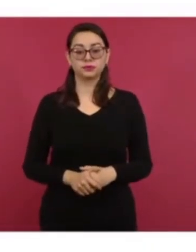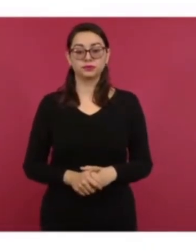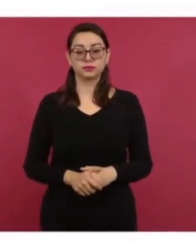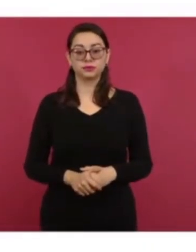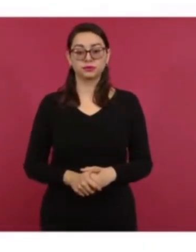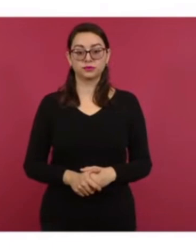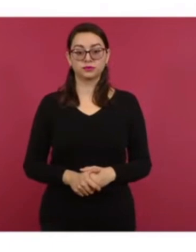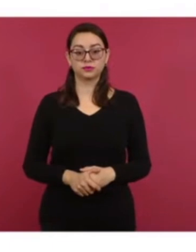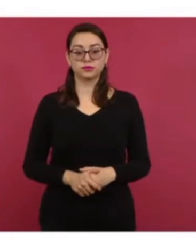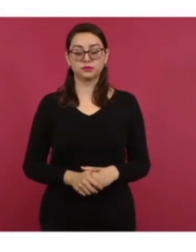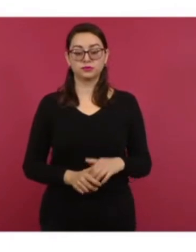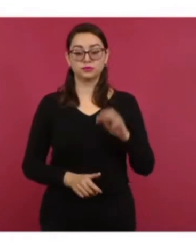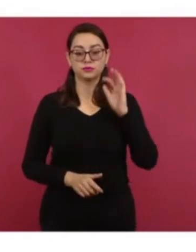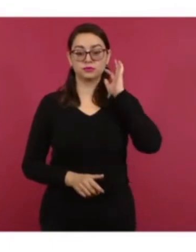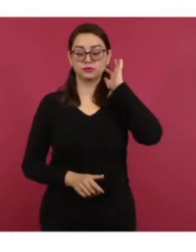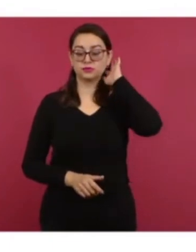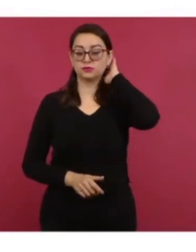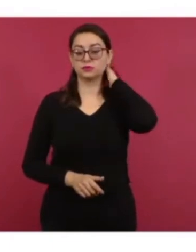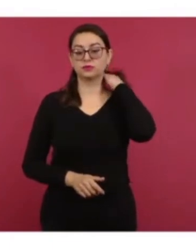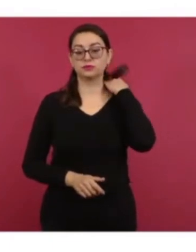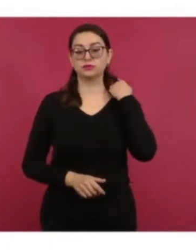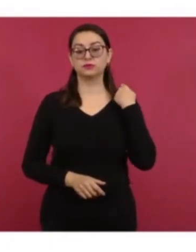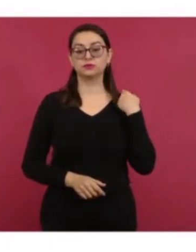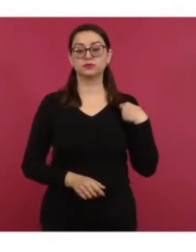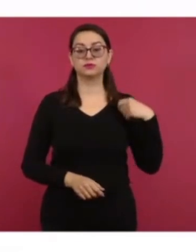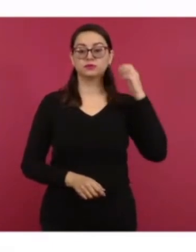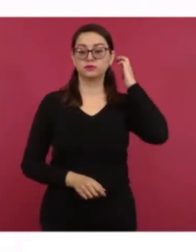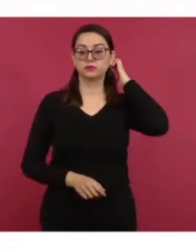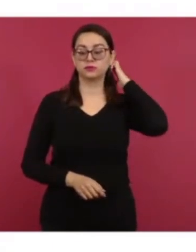síguele, aquí está,